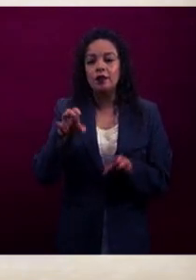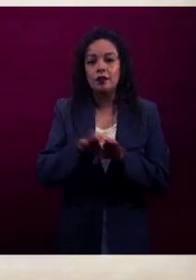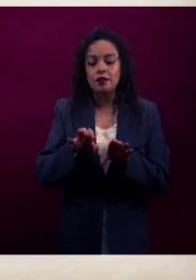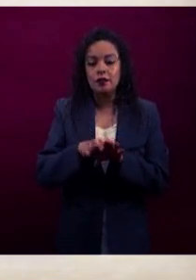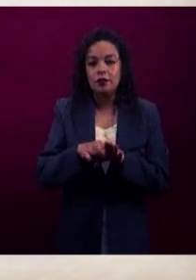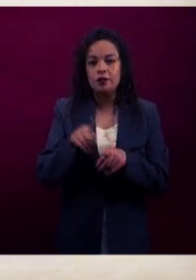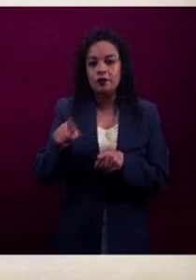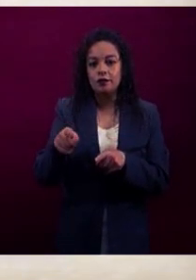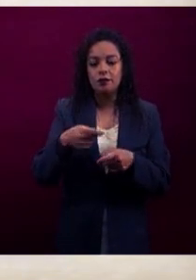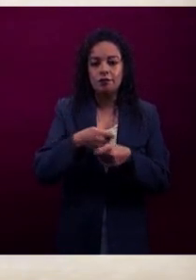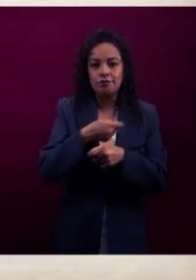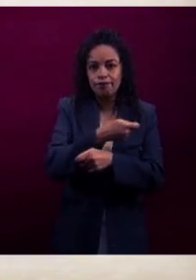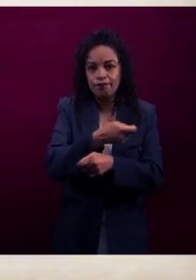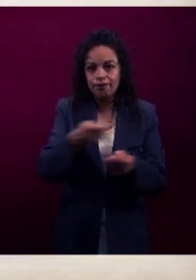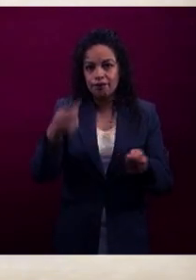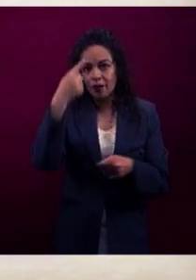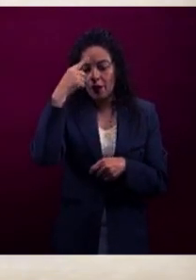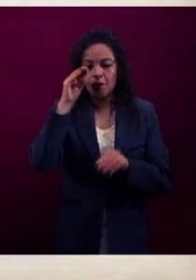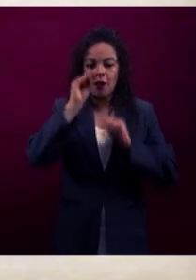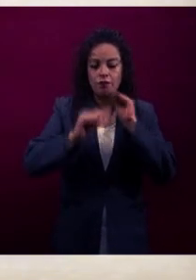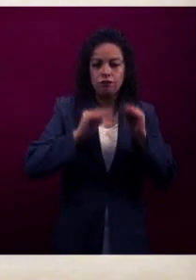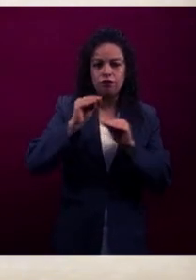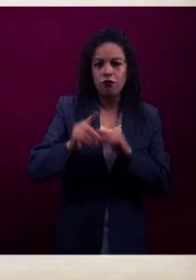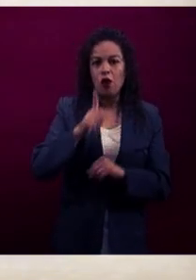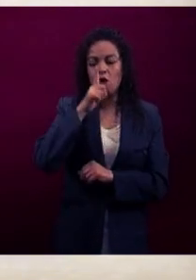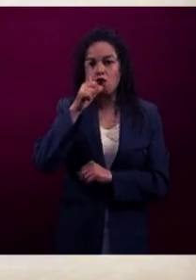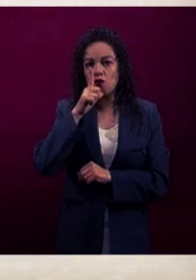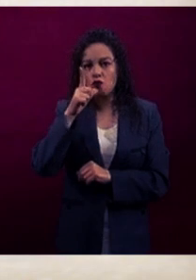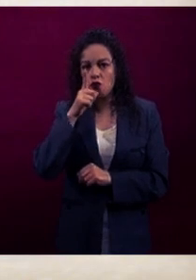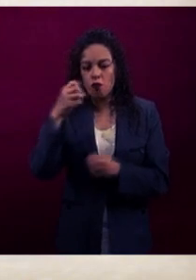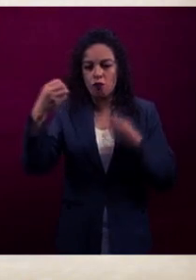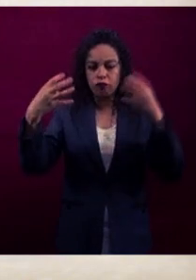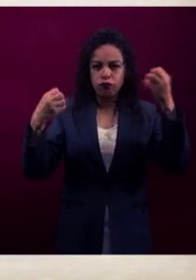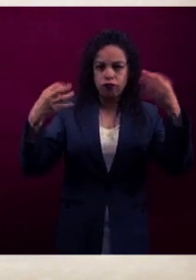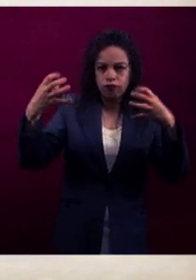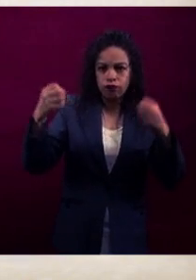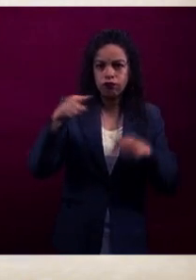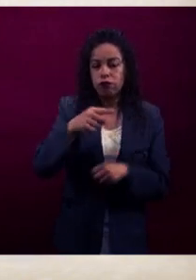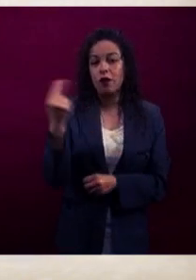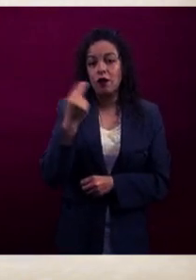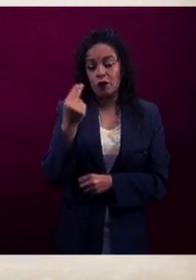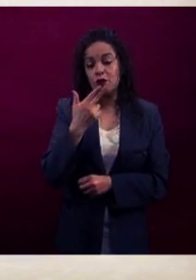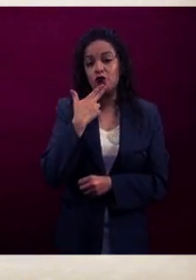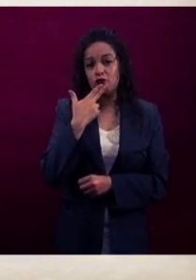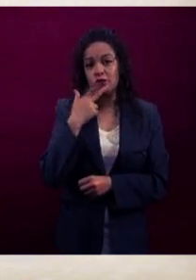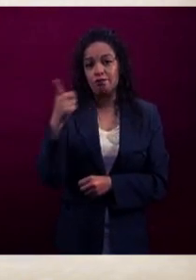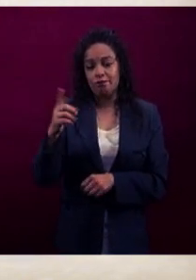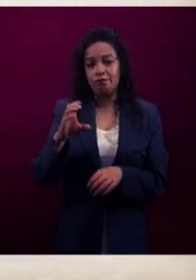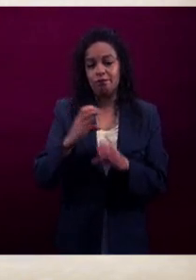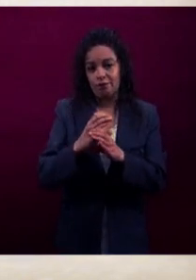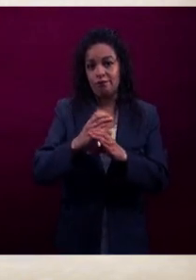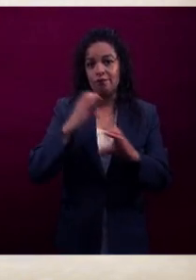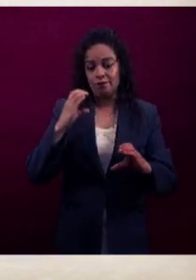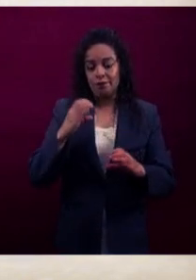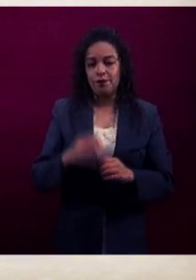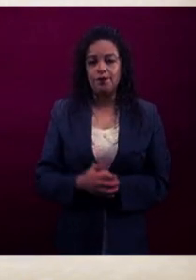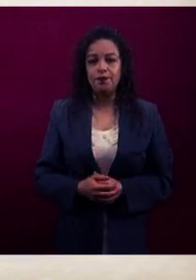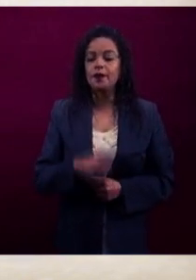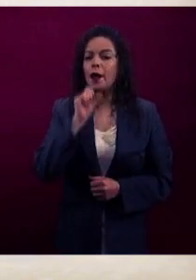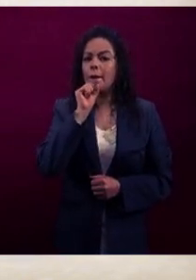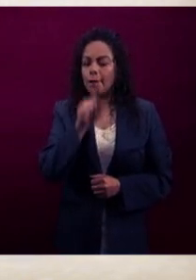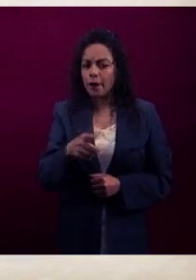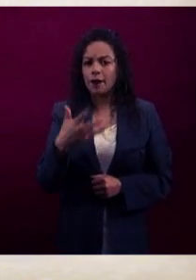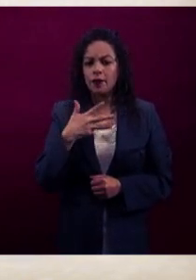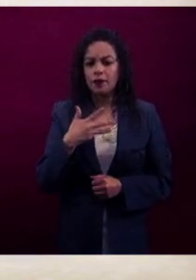y las luces estroboscópicas que llevan estos vehículos. También tenemos 112 camionetas